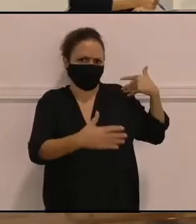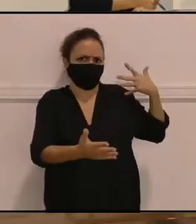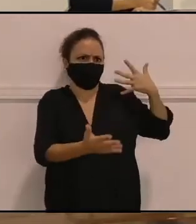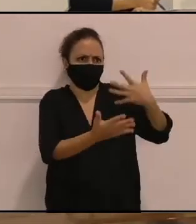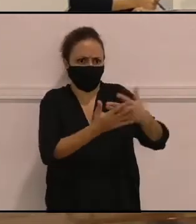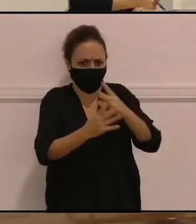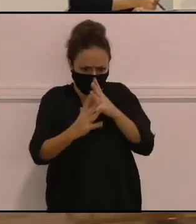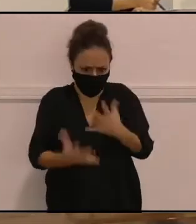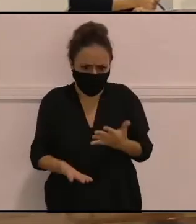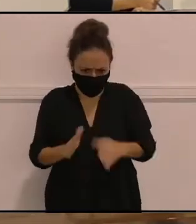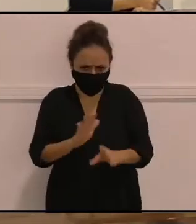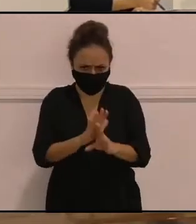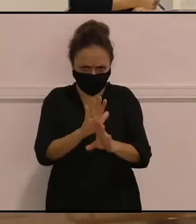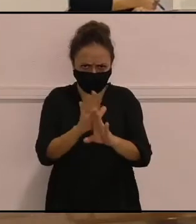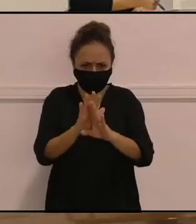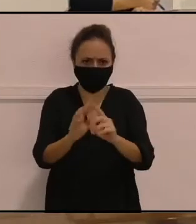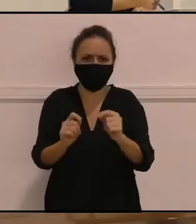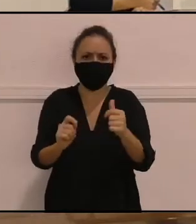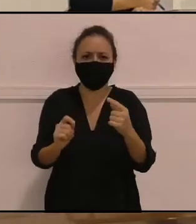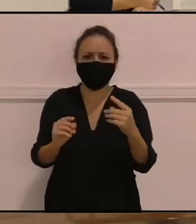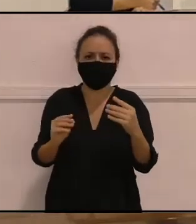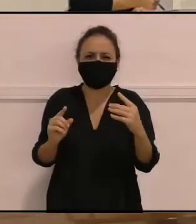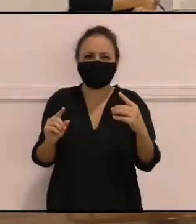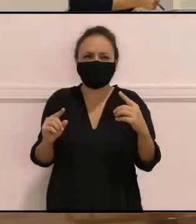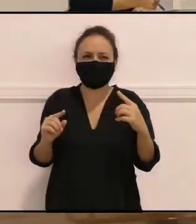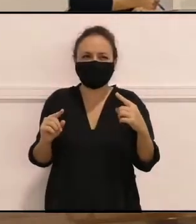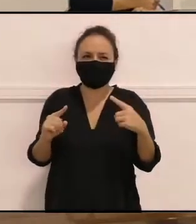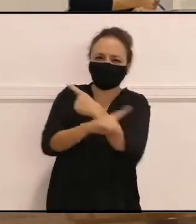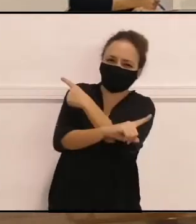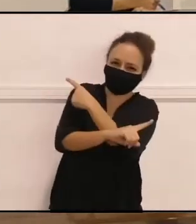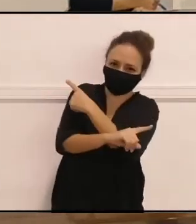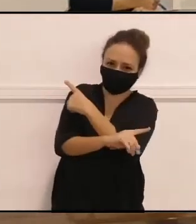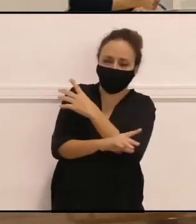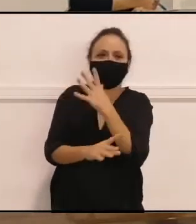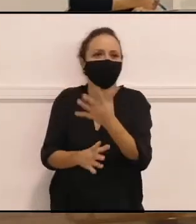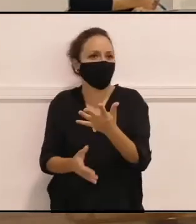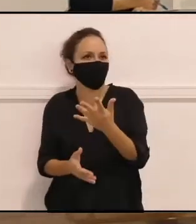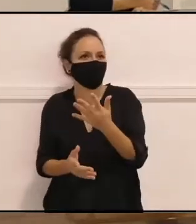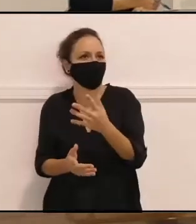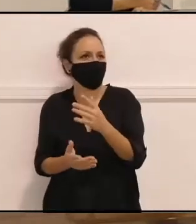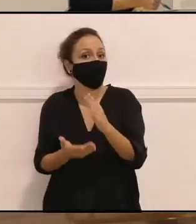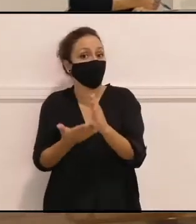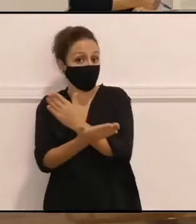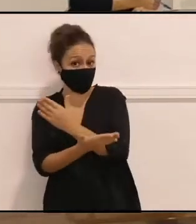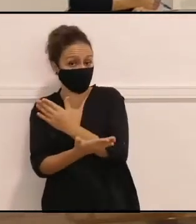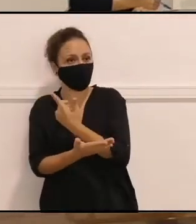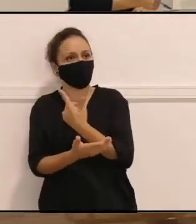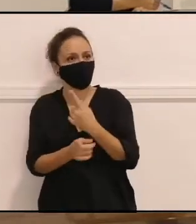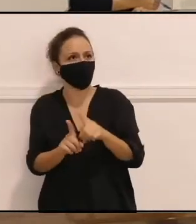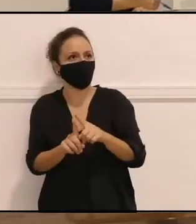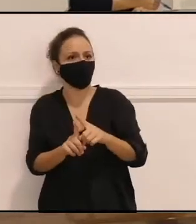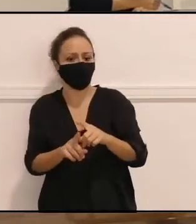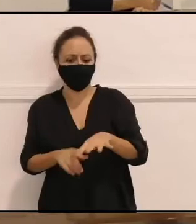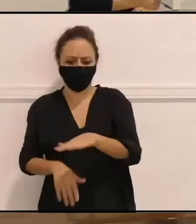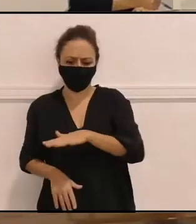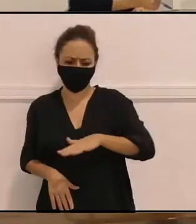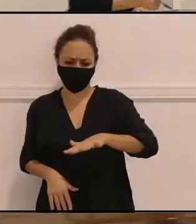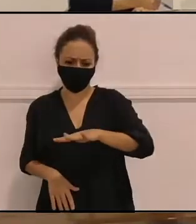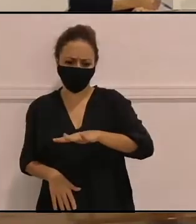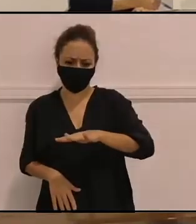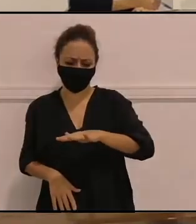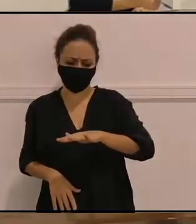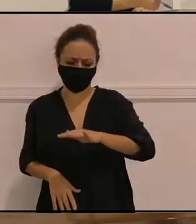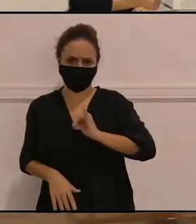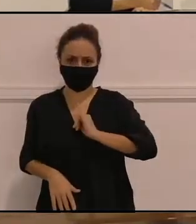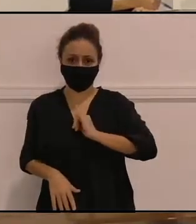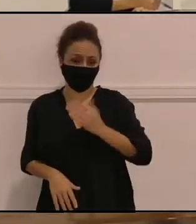contradicciones, ¿no? Porque por un lado es complicado sentirte parte de un sitio que, lo comentaba